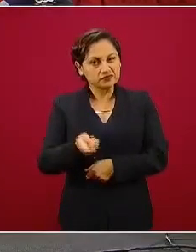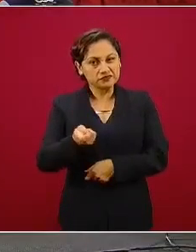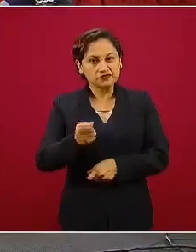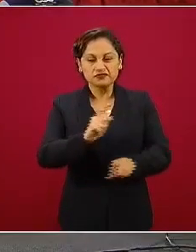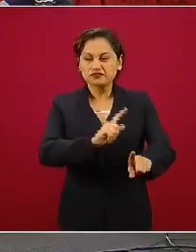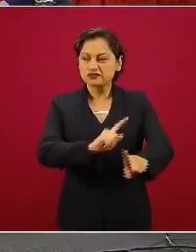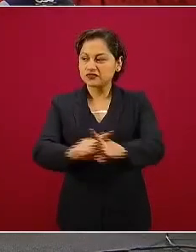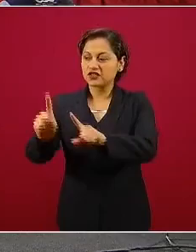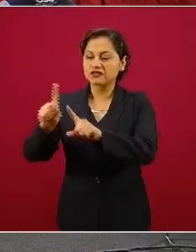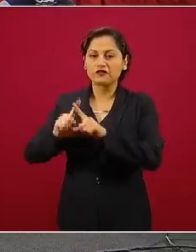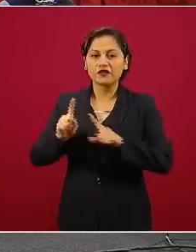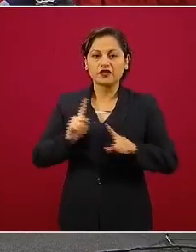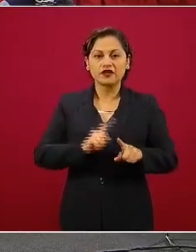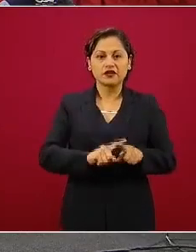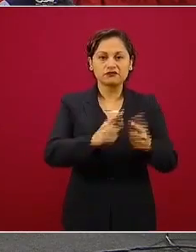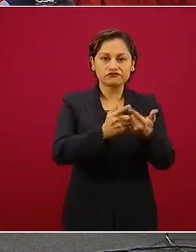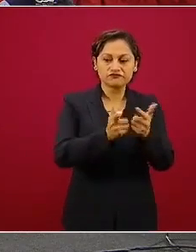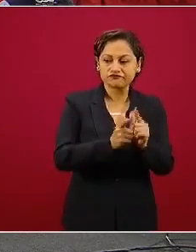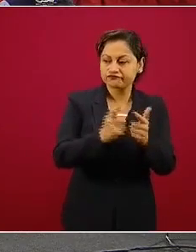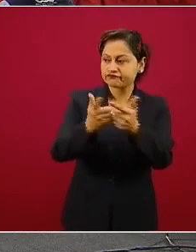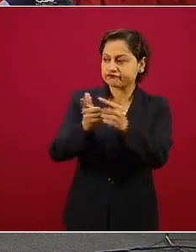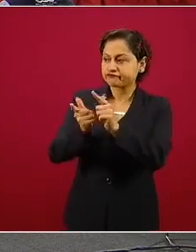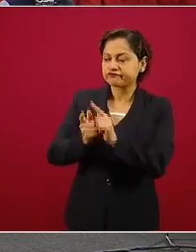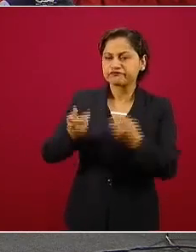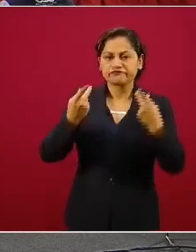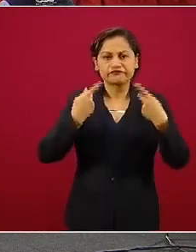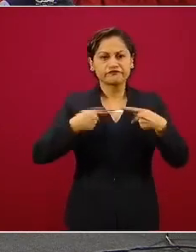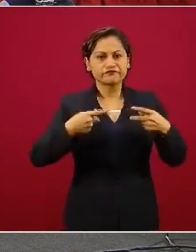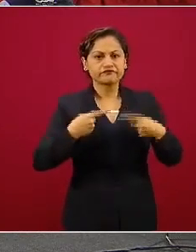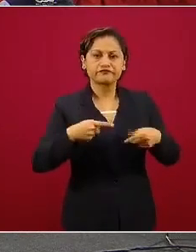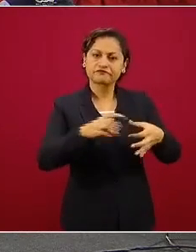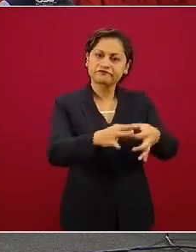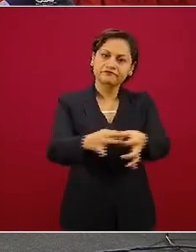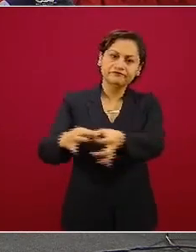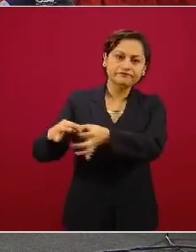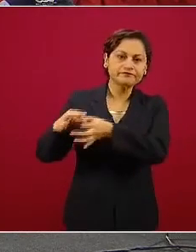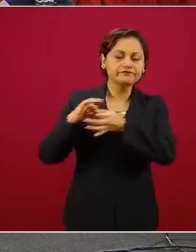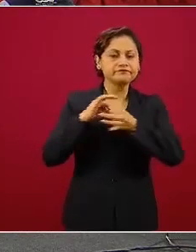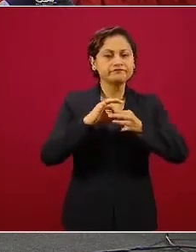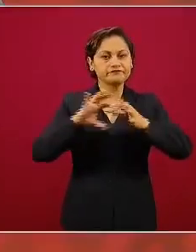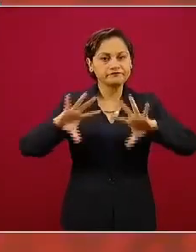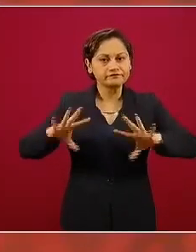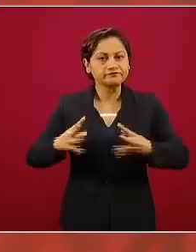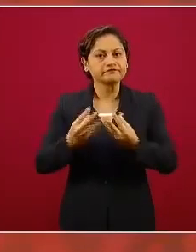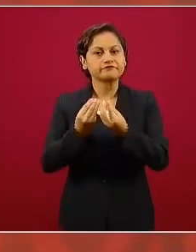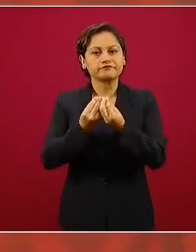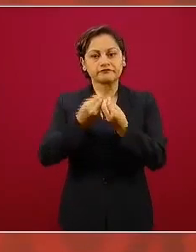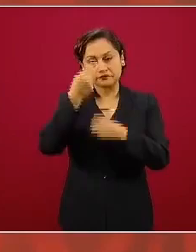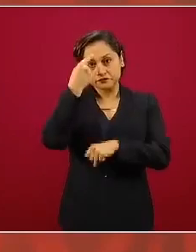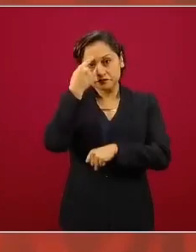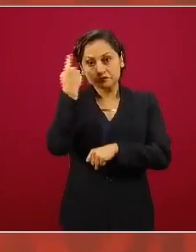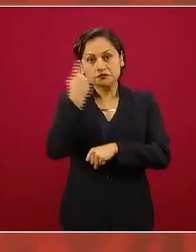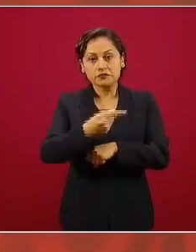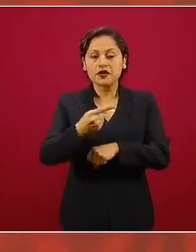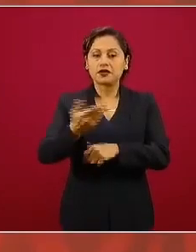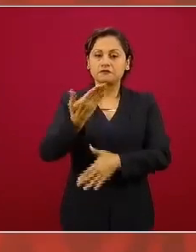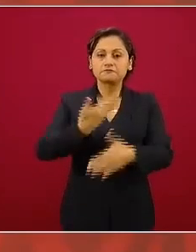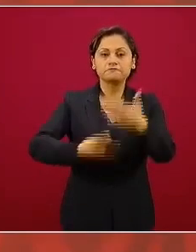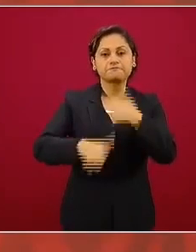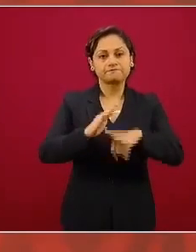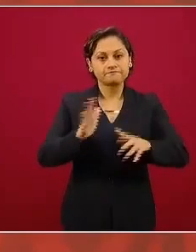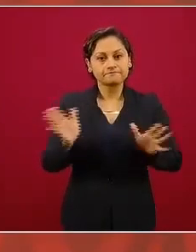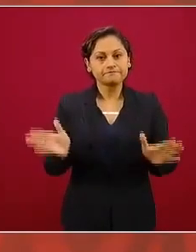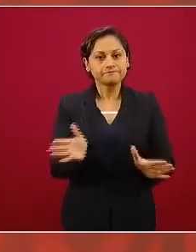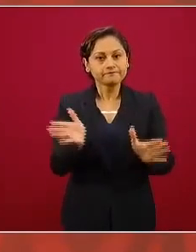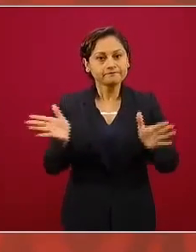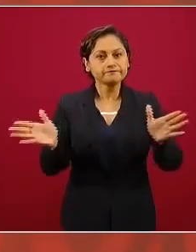la suma de voluntades para avanzar todos juntos y